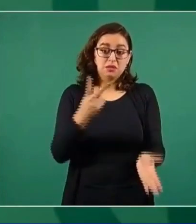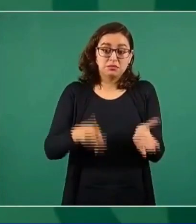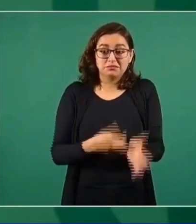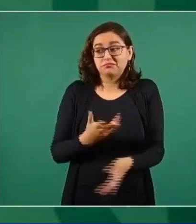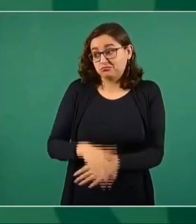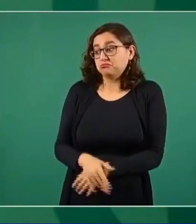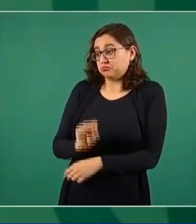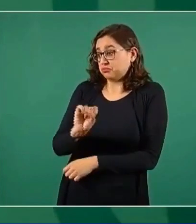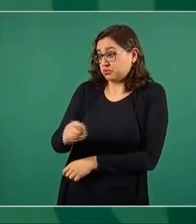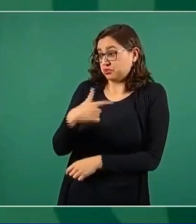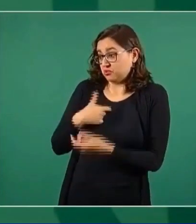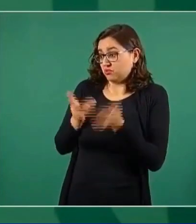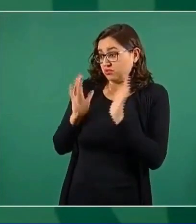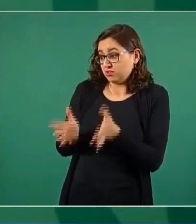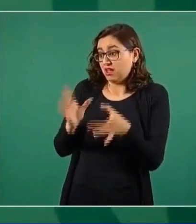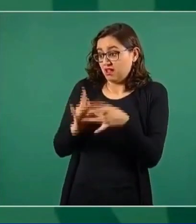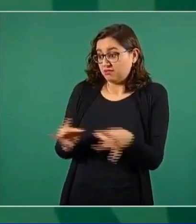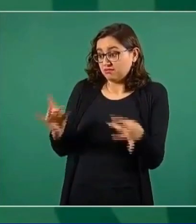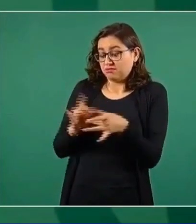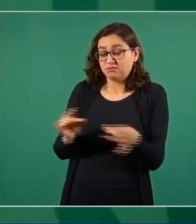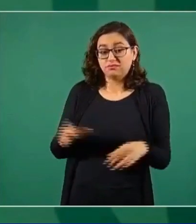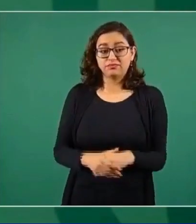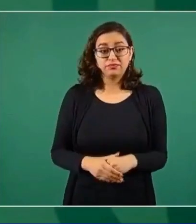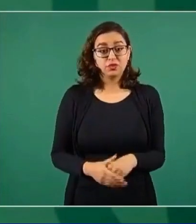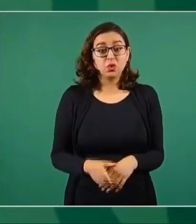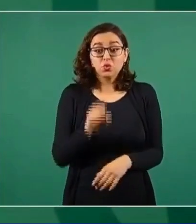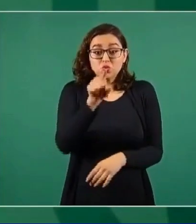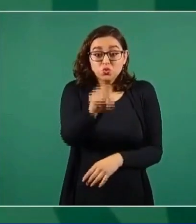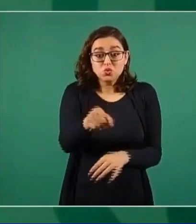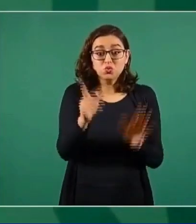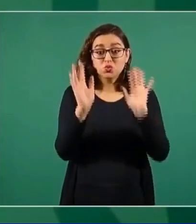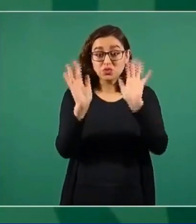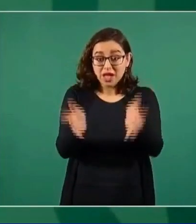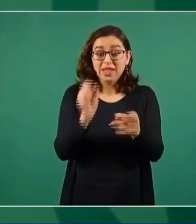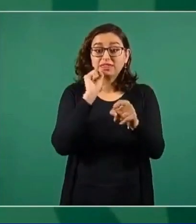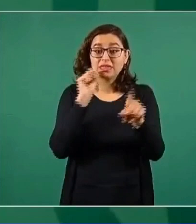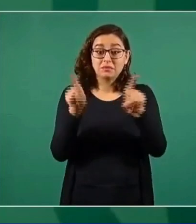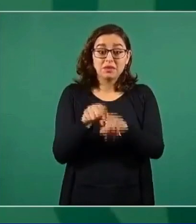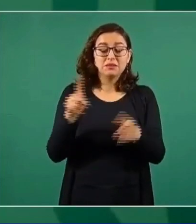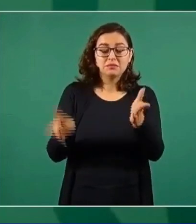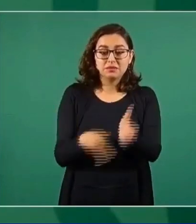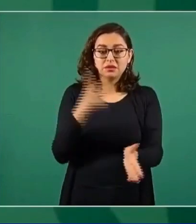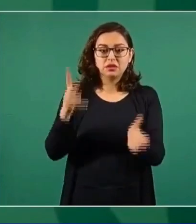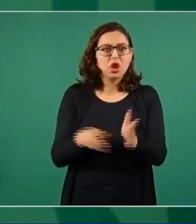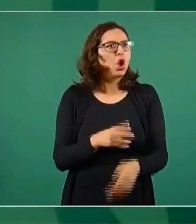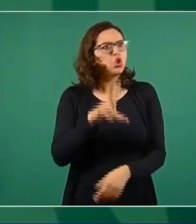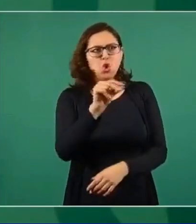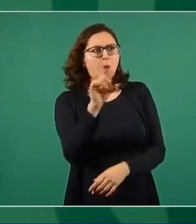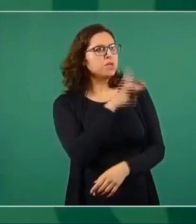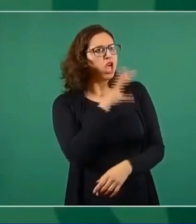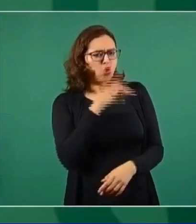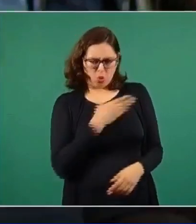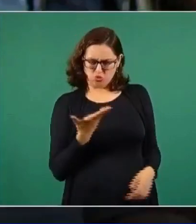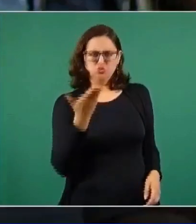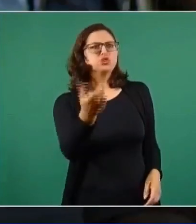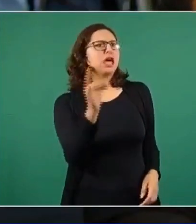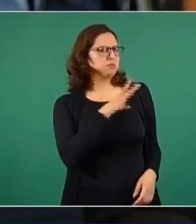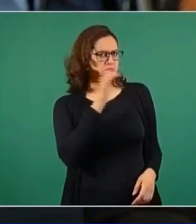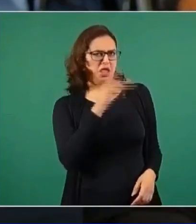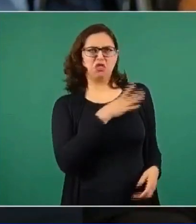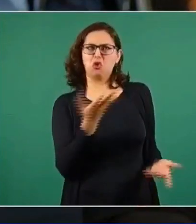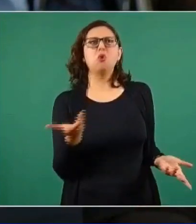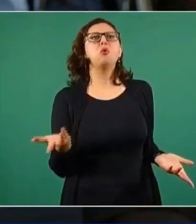lo puede volver a hacer un llamado a los gobernadores. Ya lo dijiste, dijiste. no. Ya. No le tenga miedo a gobernadora, presidente. Este,